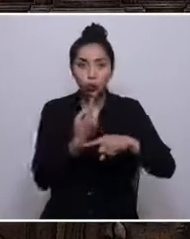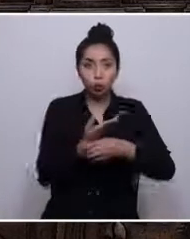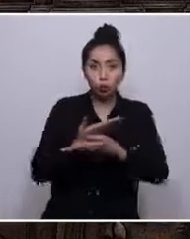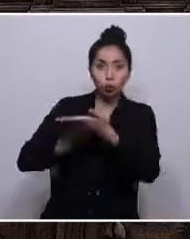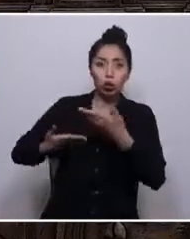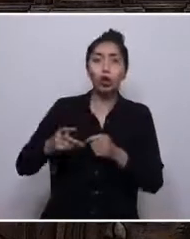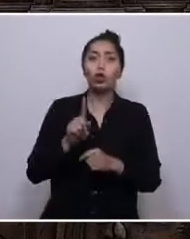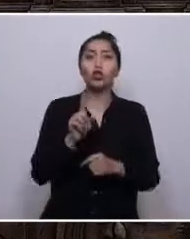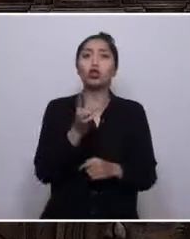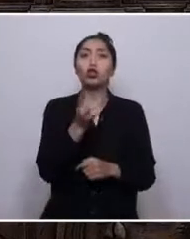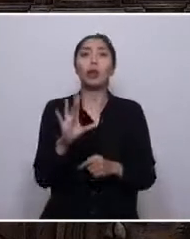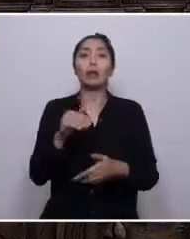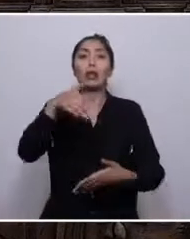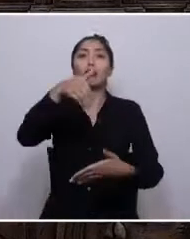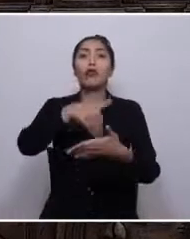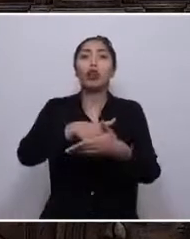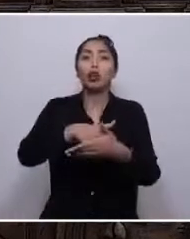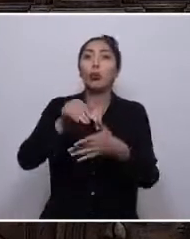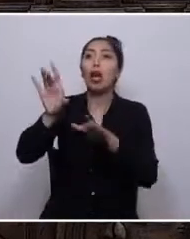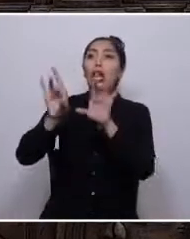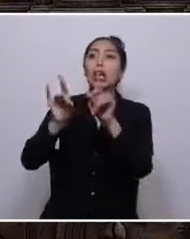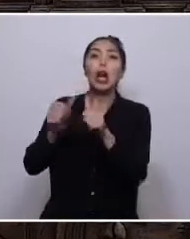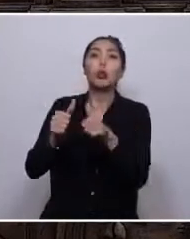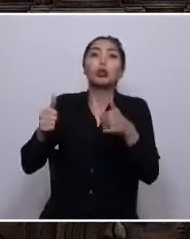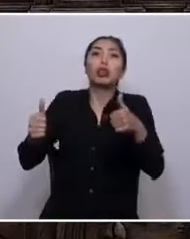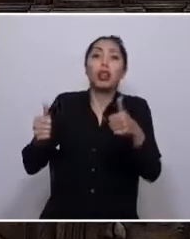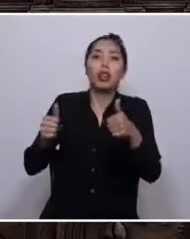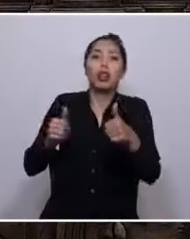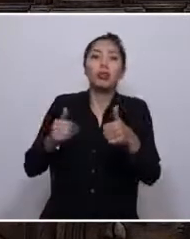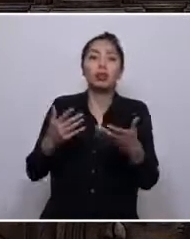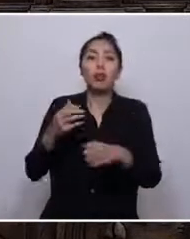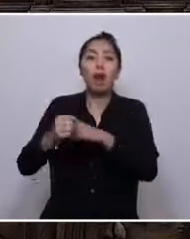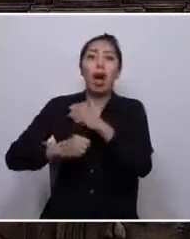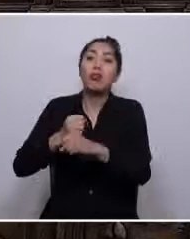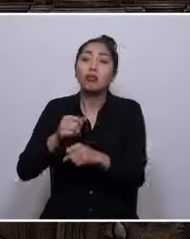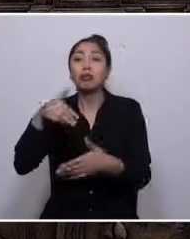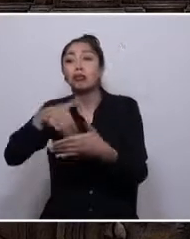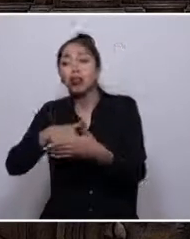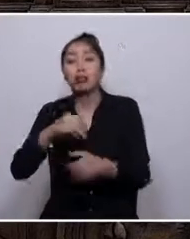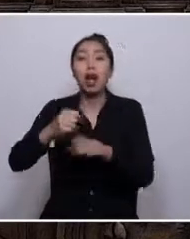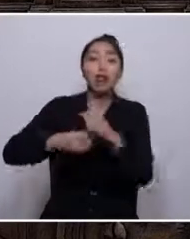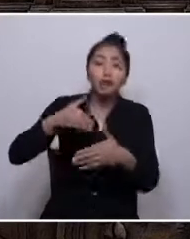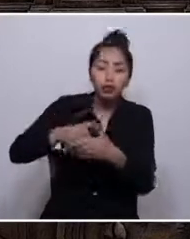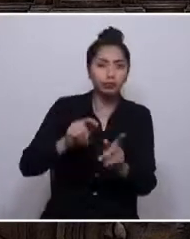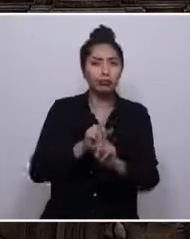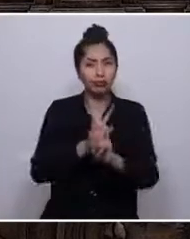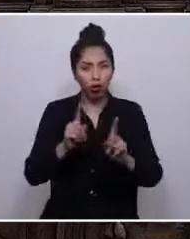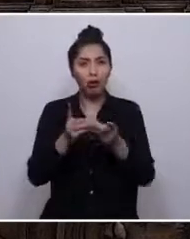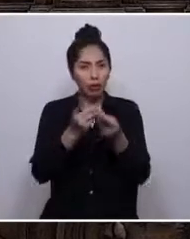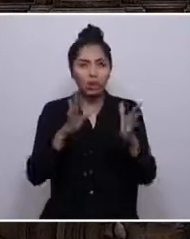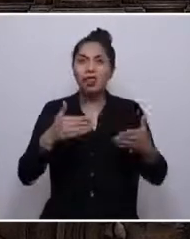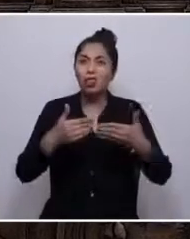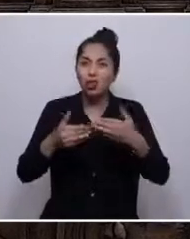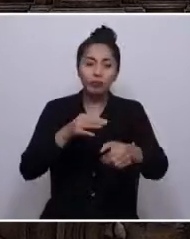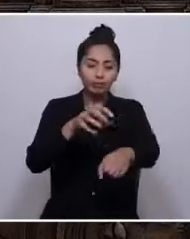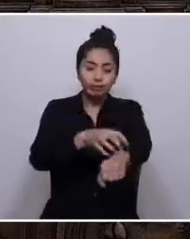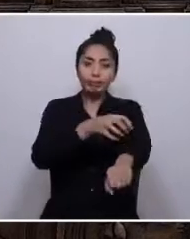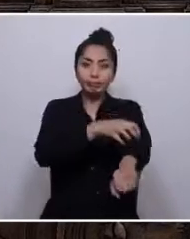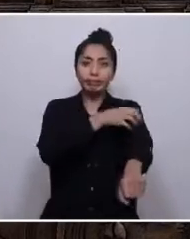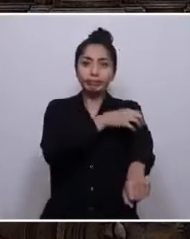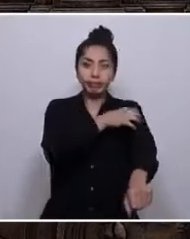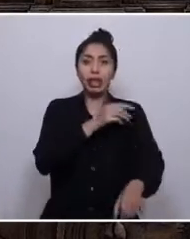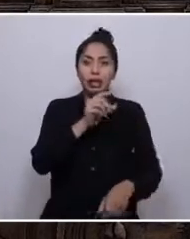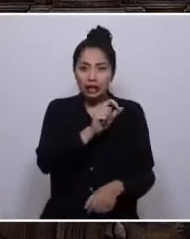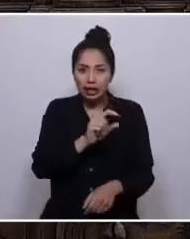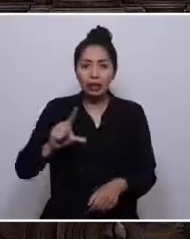para elegir autoridades cada cierto número de años. La democracia en los territorios, la iniciativa popular de ley, los plebiscitos